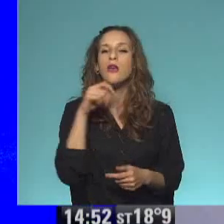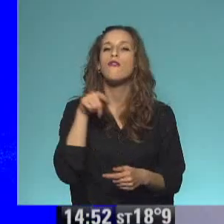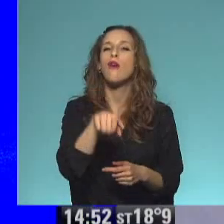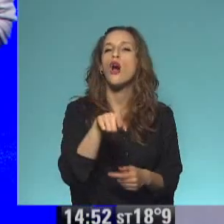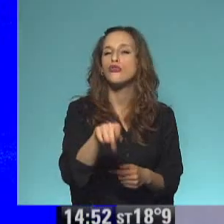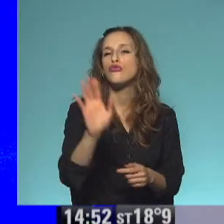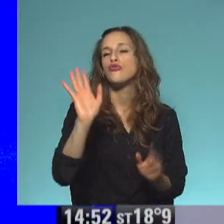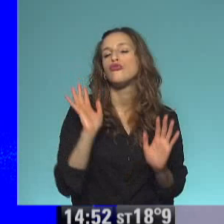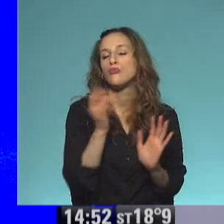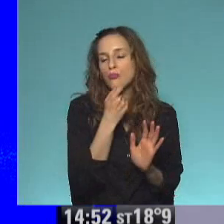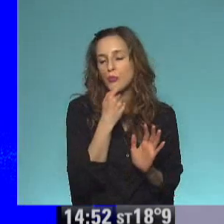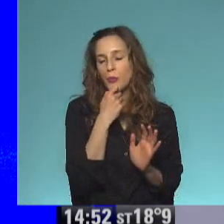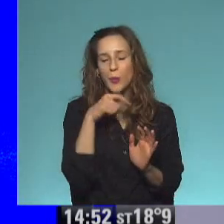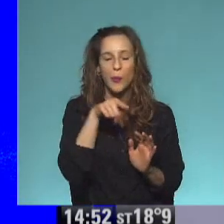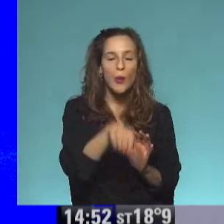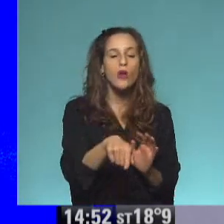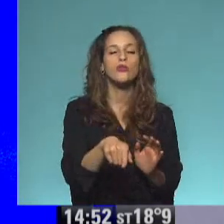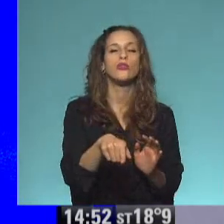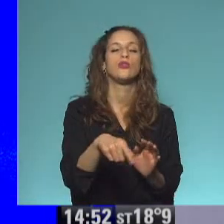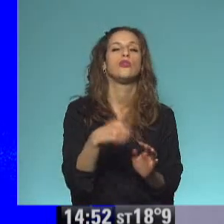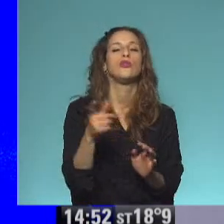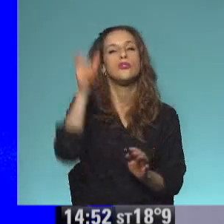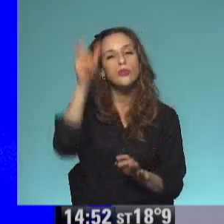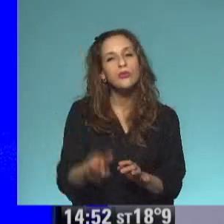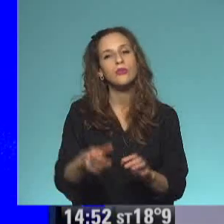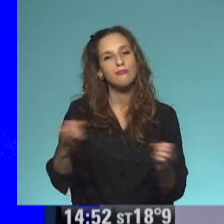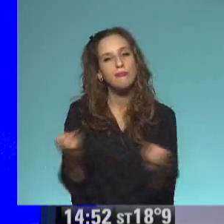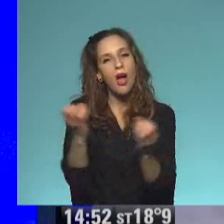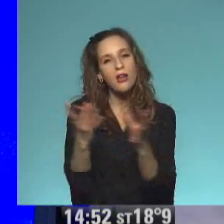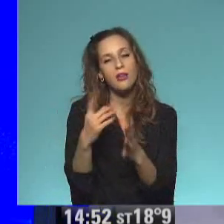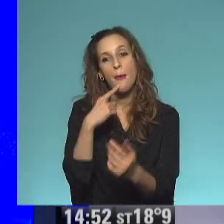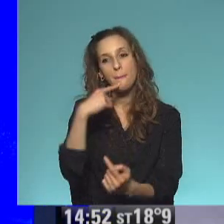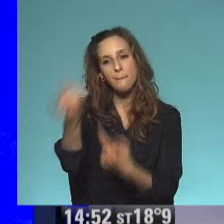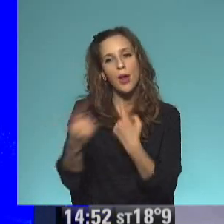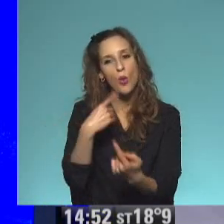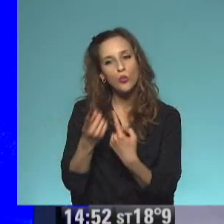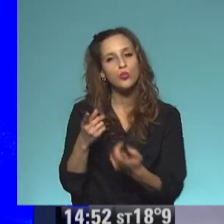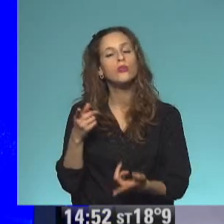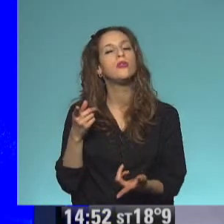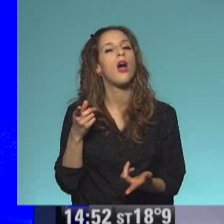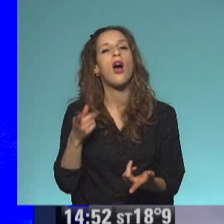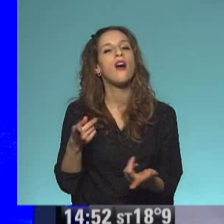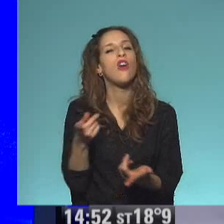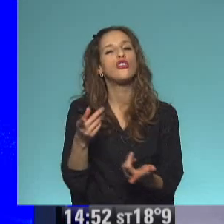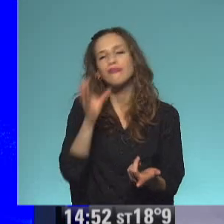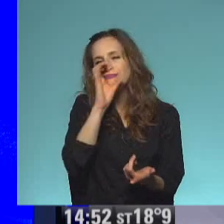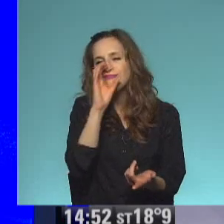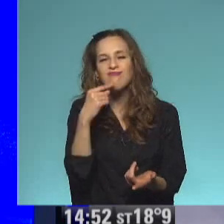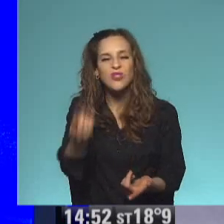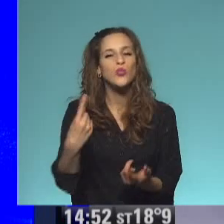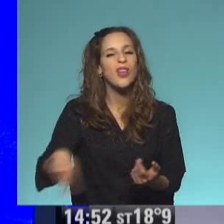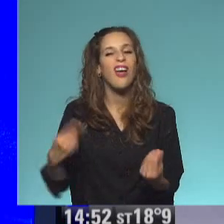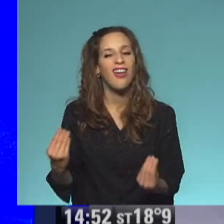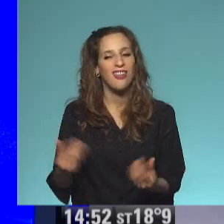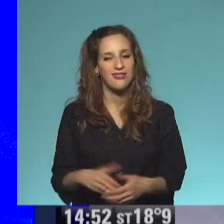tuviesen la posibilidad de hacerle una entrevista a un mago, de hacerle preguntas a un mago, ¿qué les gustaría saber? ¿Qué les gustaría